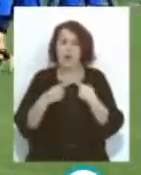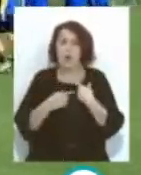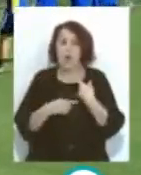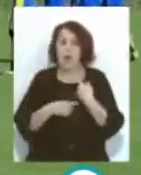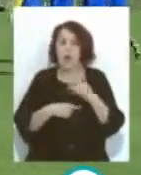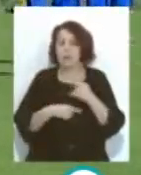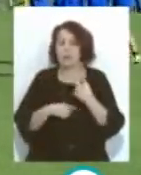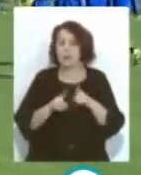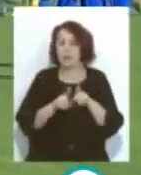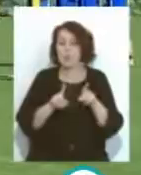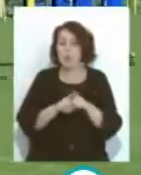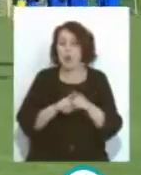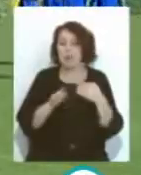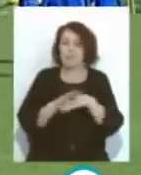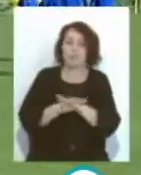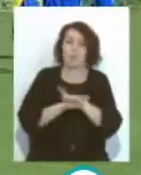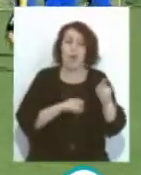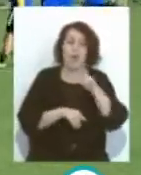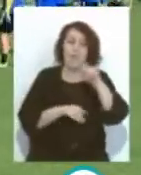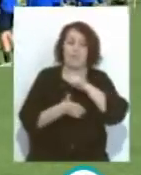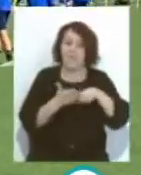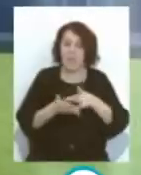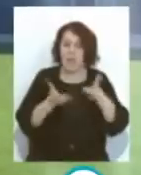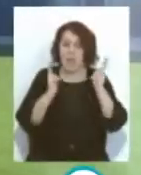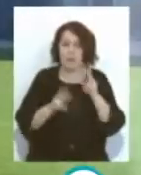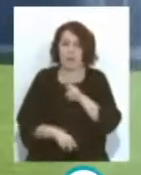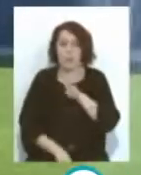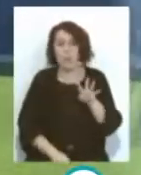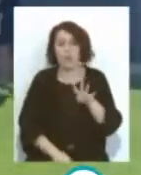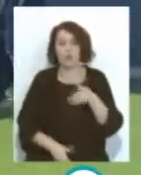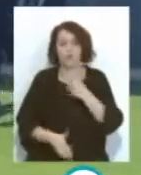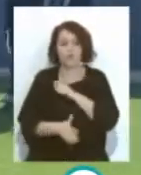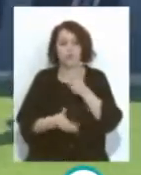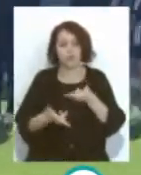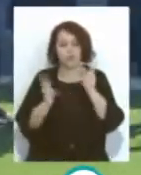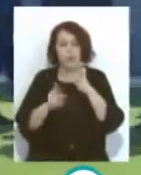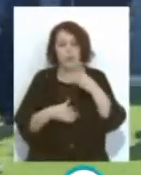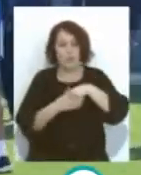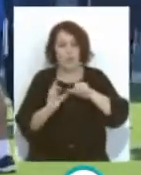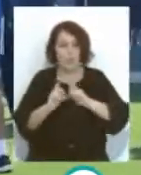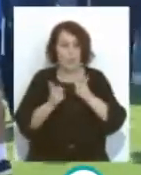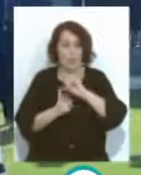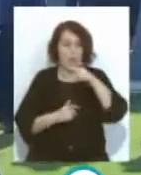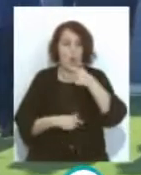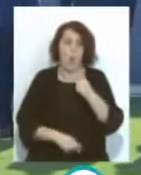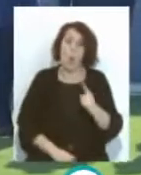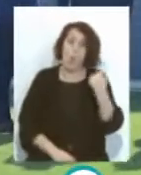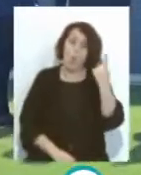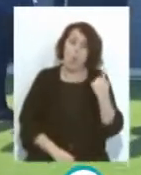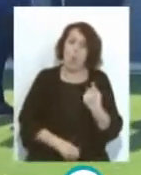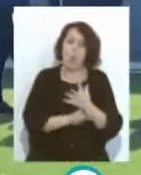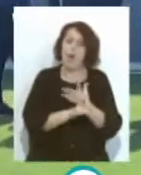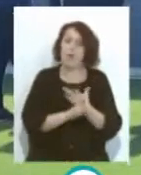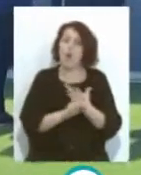una ficha Hay 24 licencias Del primer equipo Hay una Para algún jugador Que no que sea